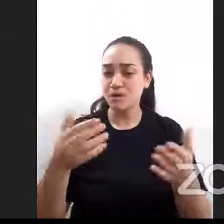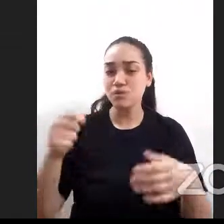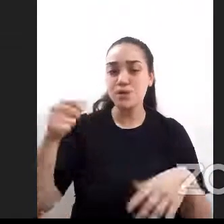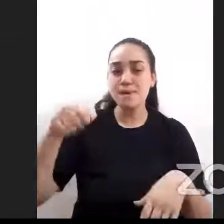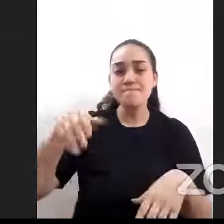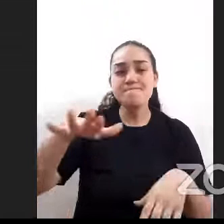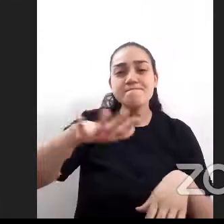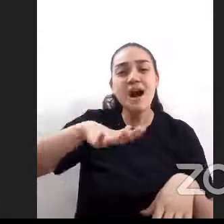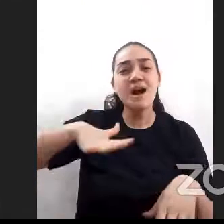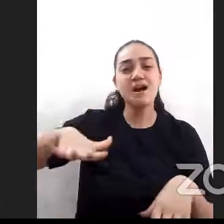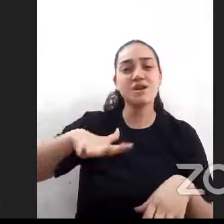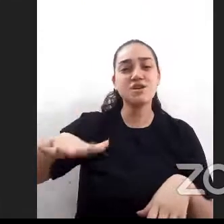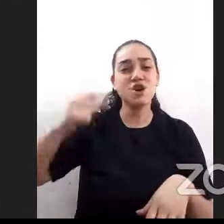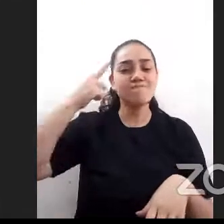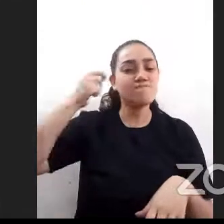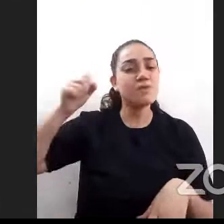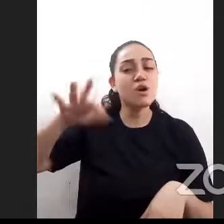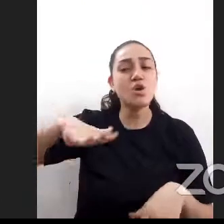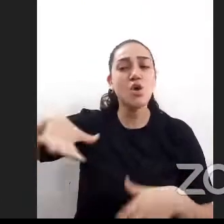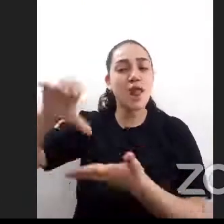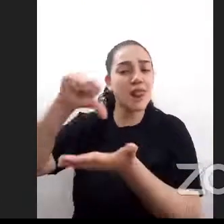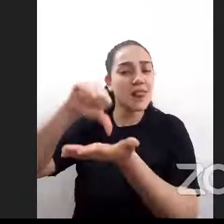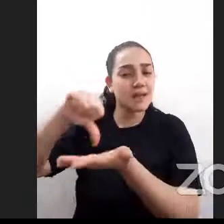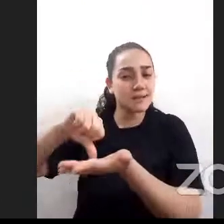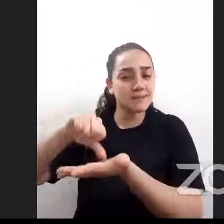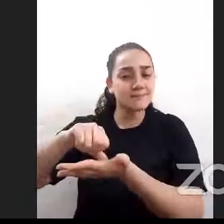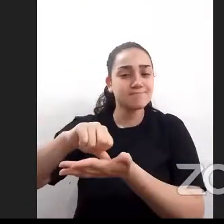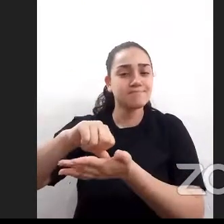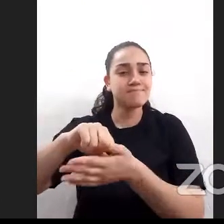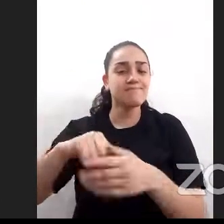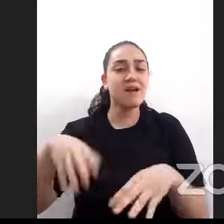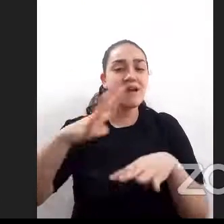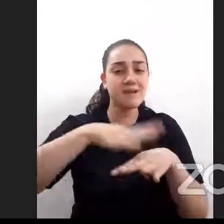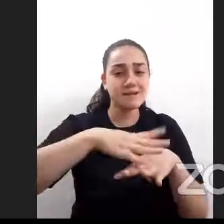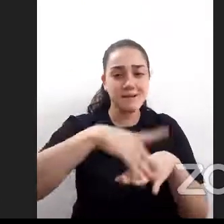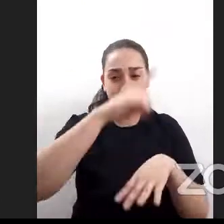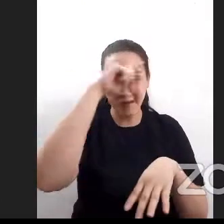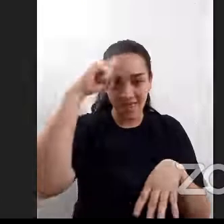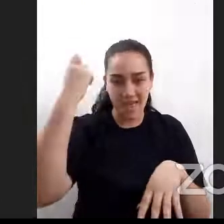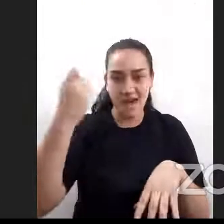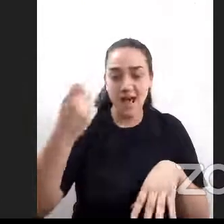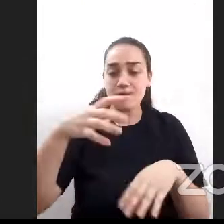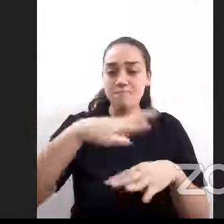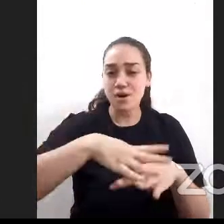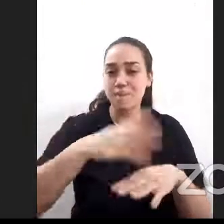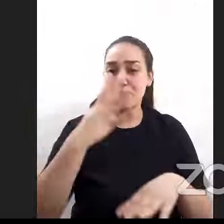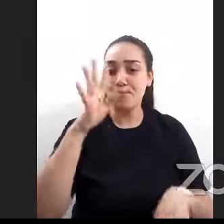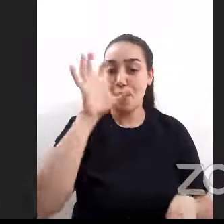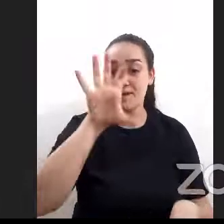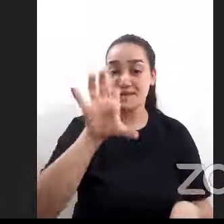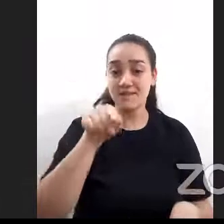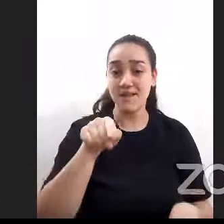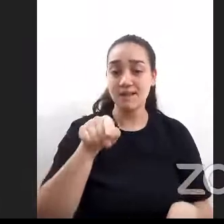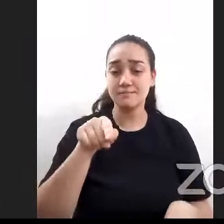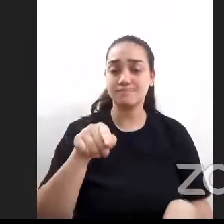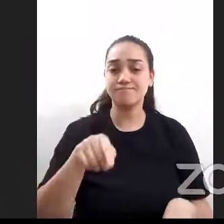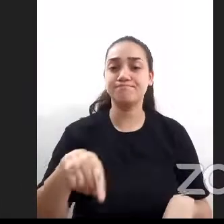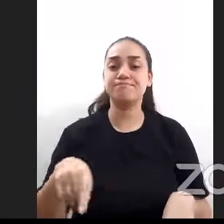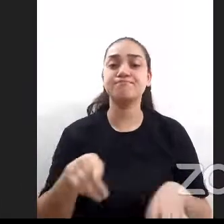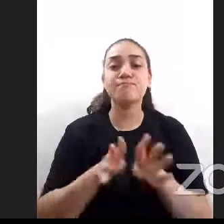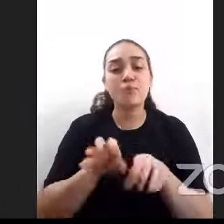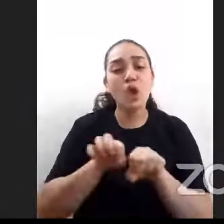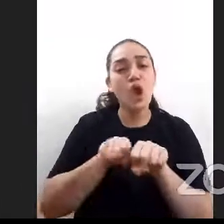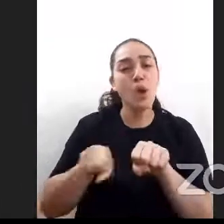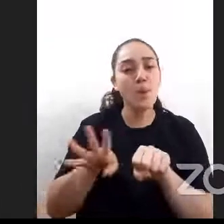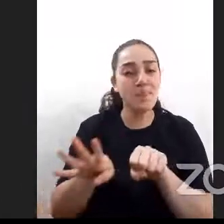rurales tiene que ver con o la red federal o la red provincial pero de fibra óptica y no tanto esta que les contaba que es de IoT